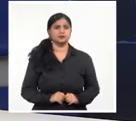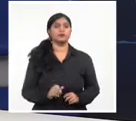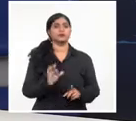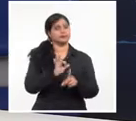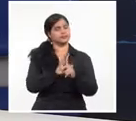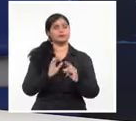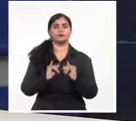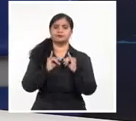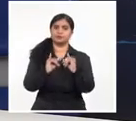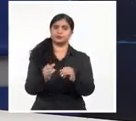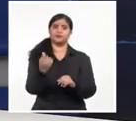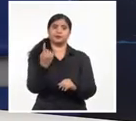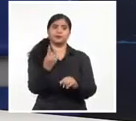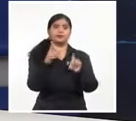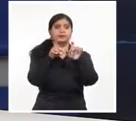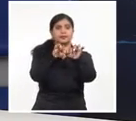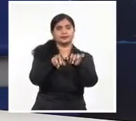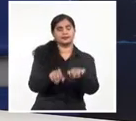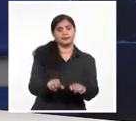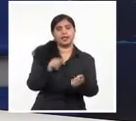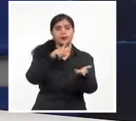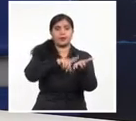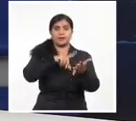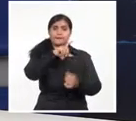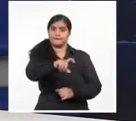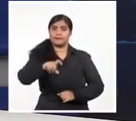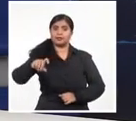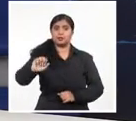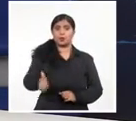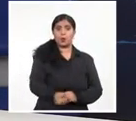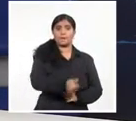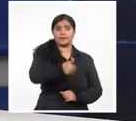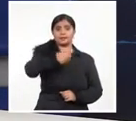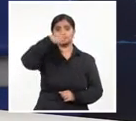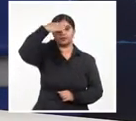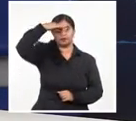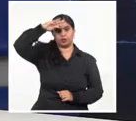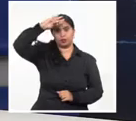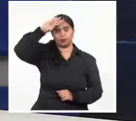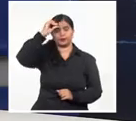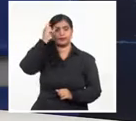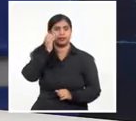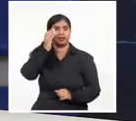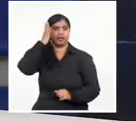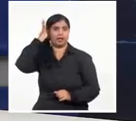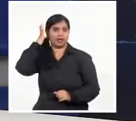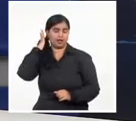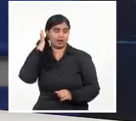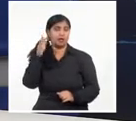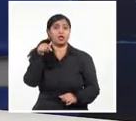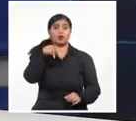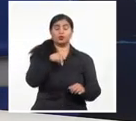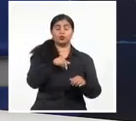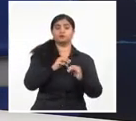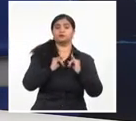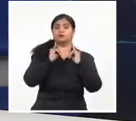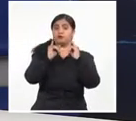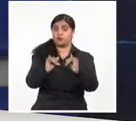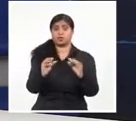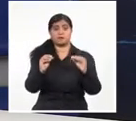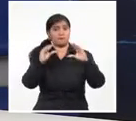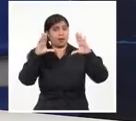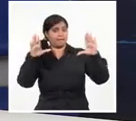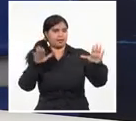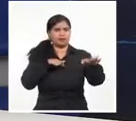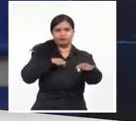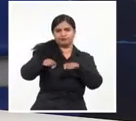El primer secretario del Comité Central del Partido y presidente de la República de Cuba, Miguel Díaz-Canel Bermúdez, destacó hoy el avance de los